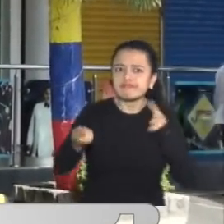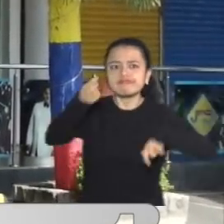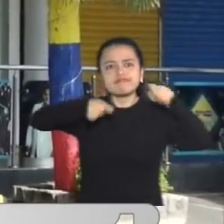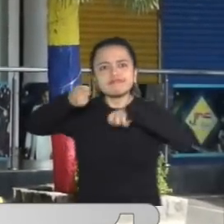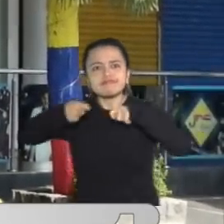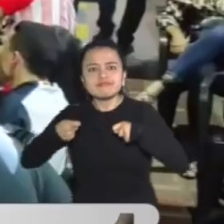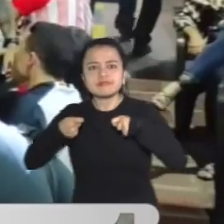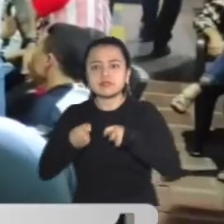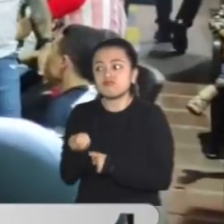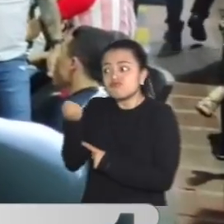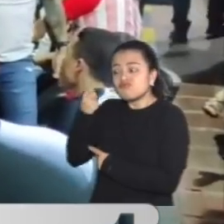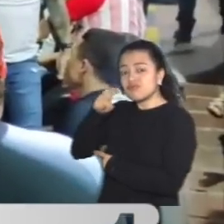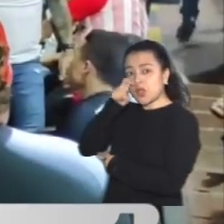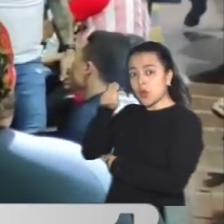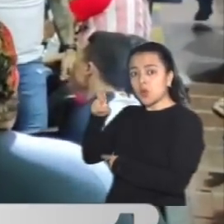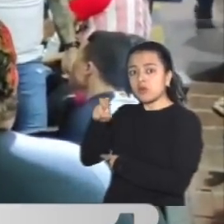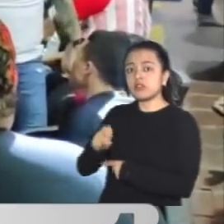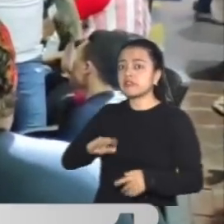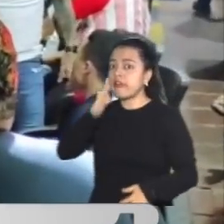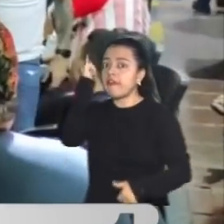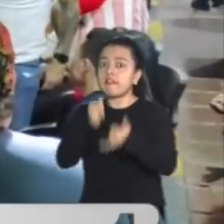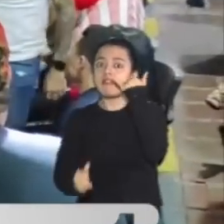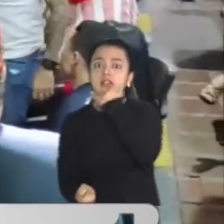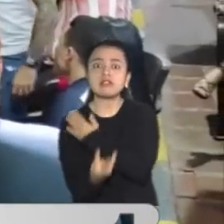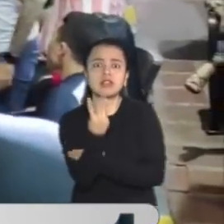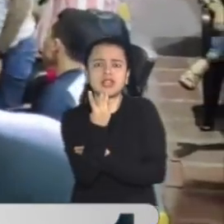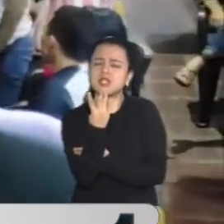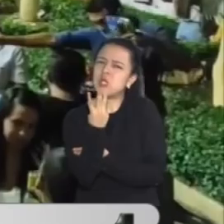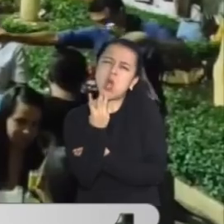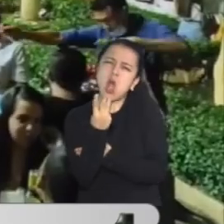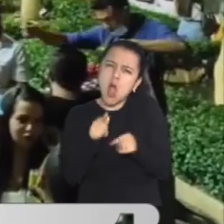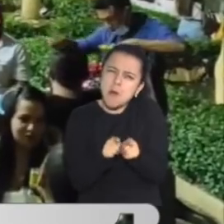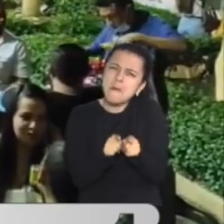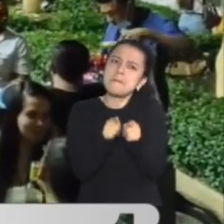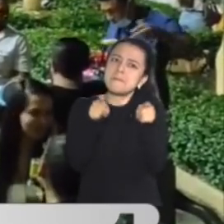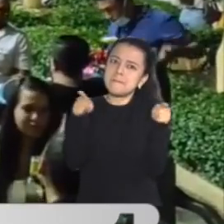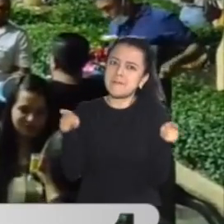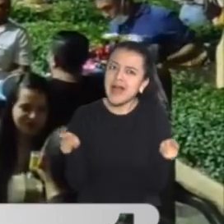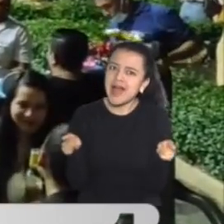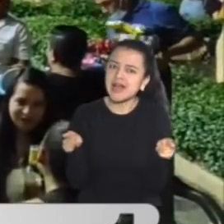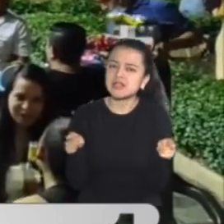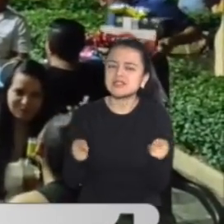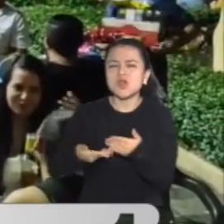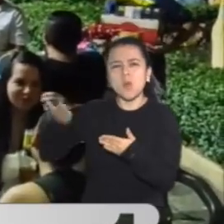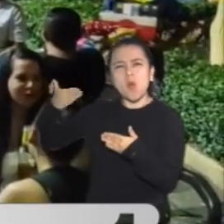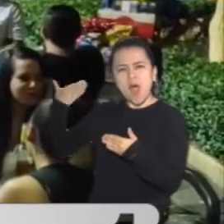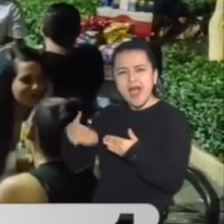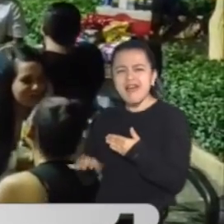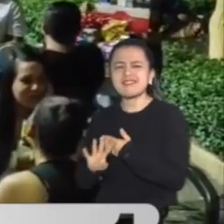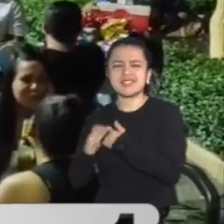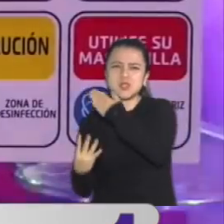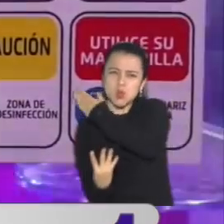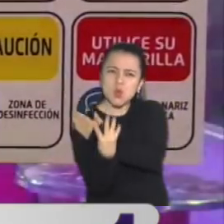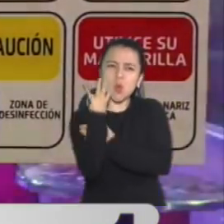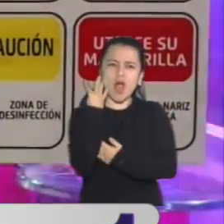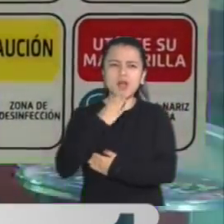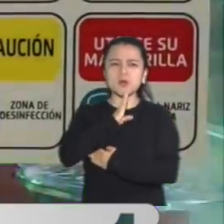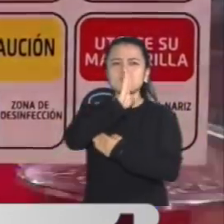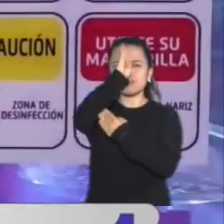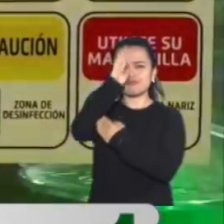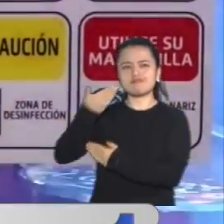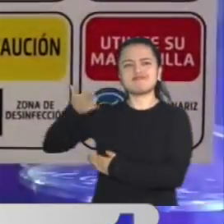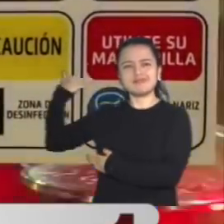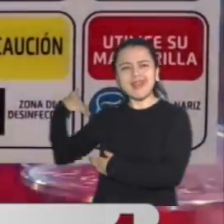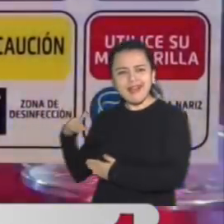junio está hasta las 3 de la madrugada. Piden que por lo menos se retorne hasta las 4 de la mañana como eran los horarios